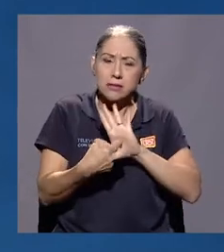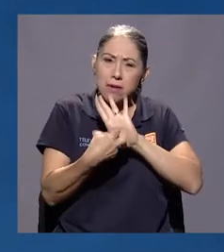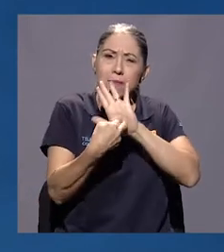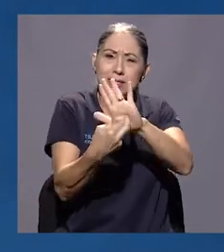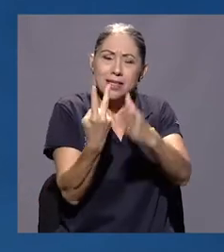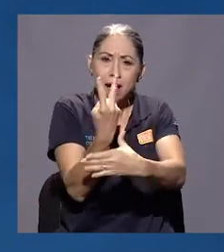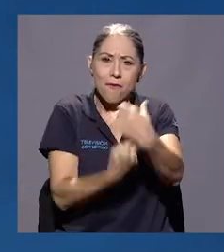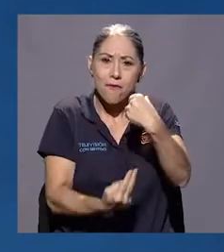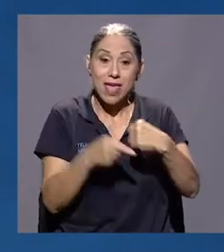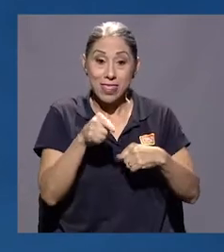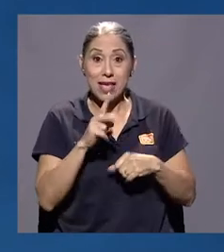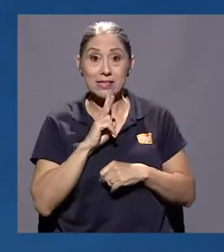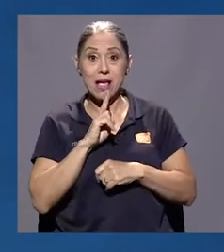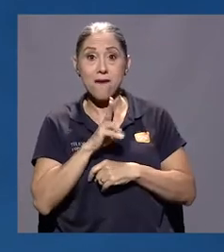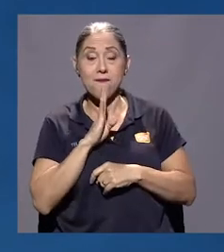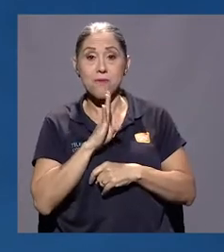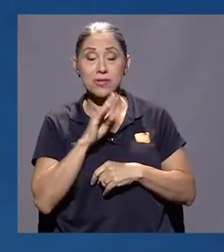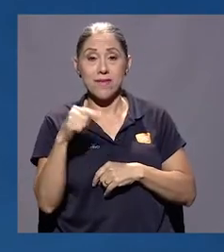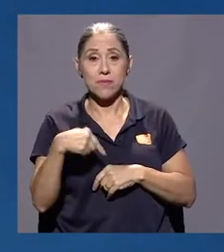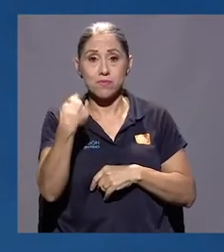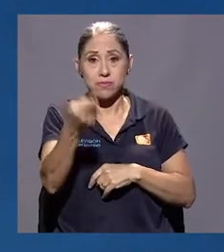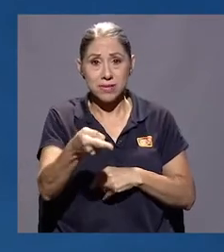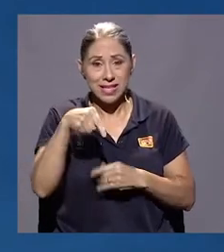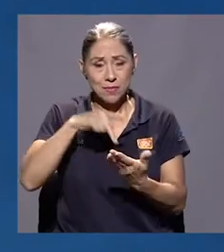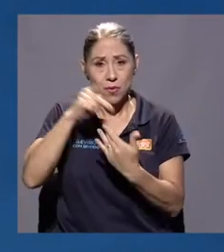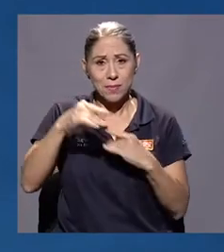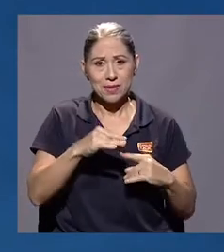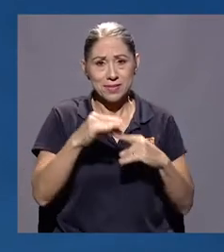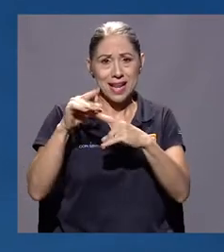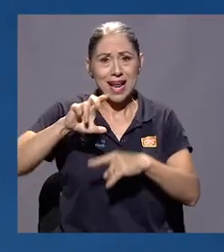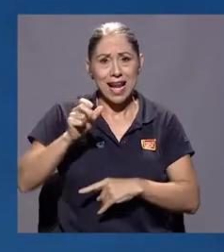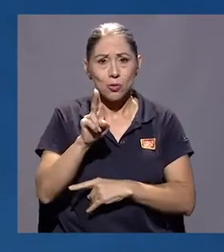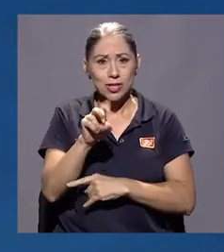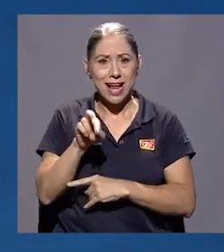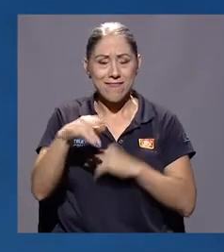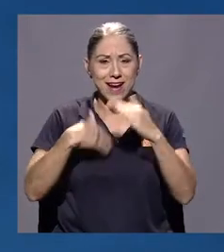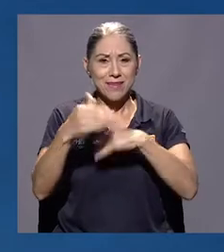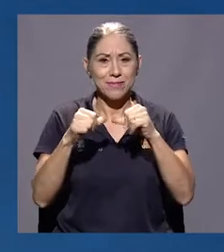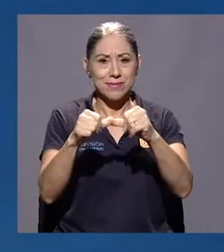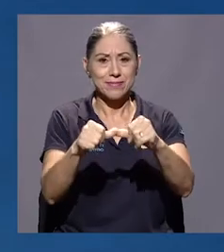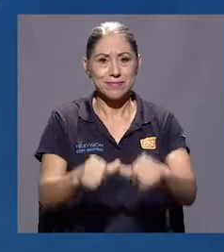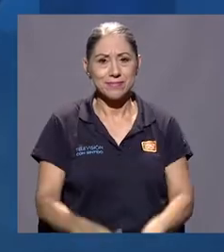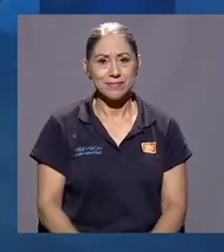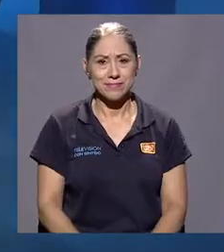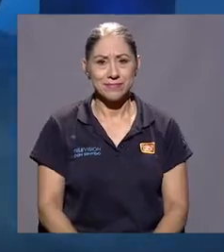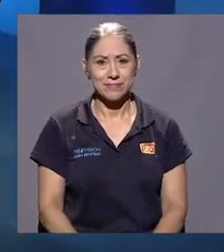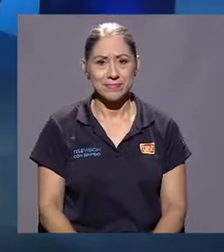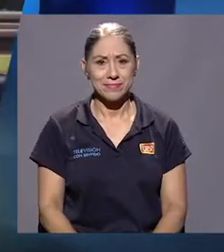vamos a ampliar un poquito más en el siguiente bloque de este programa especial de Canal UCR. Ya casi volvemos.